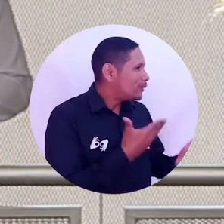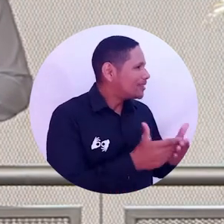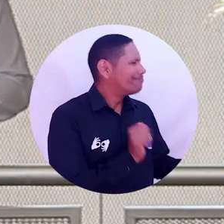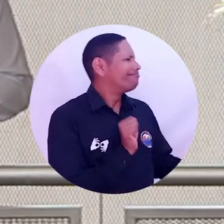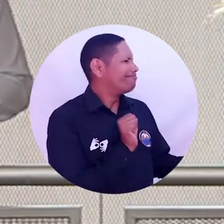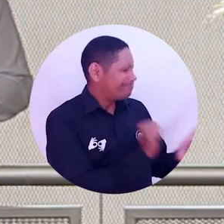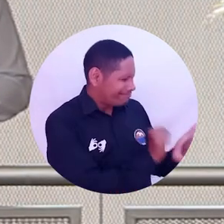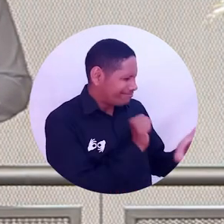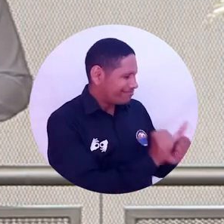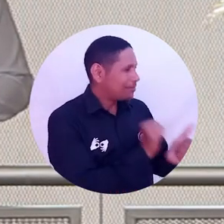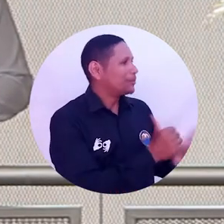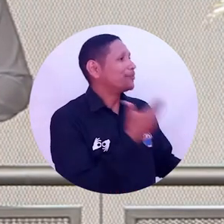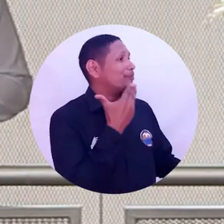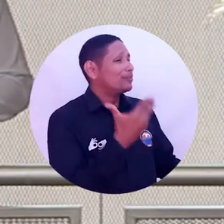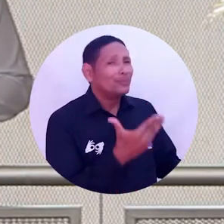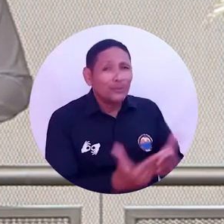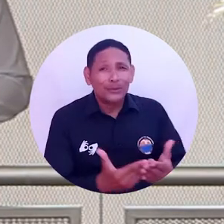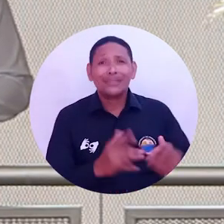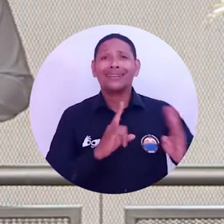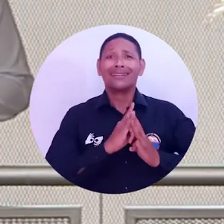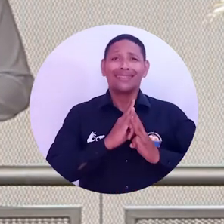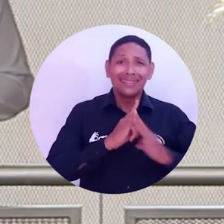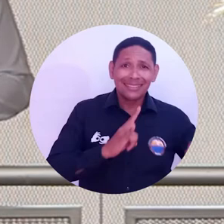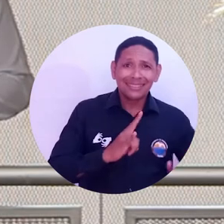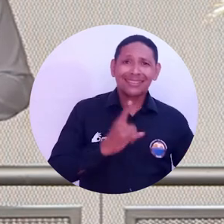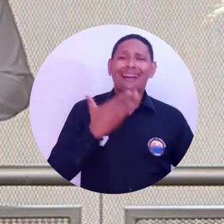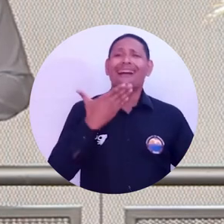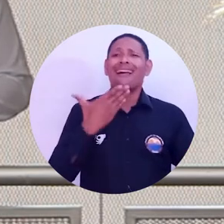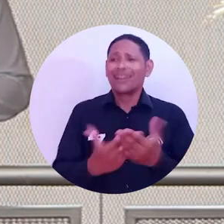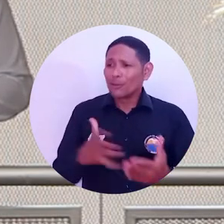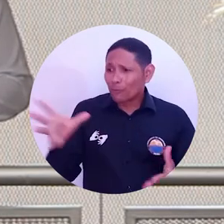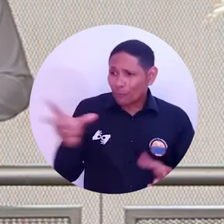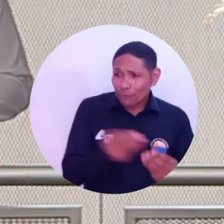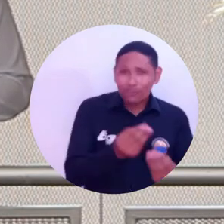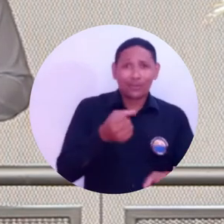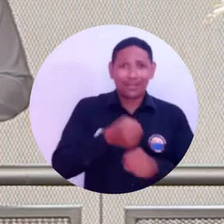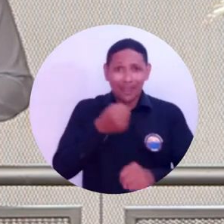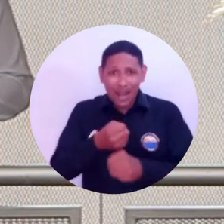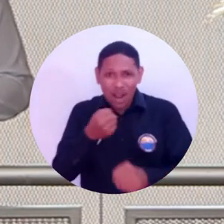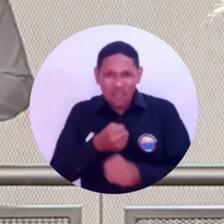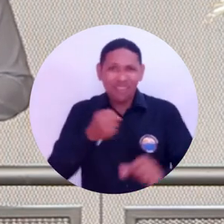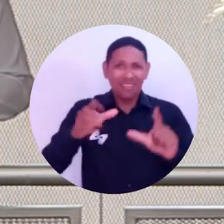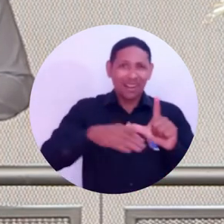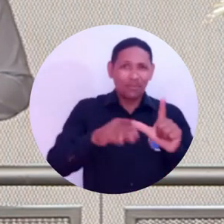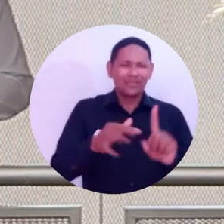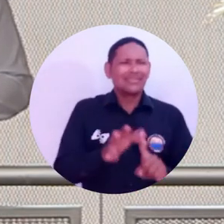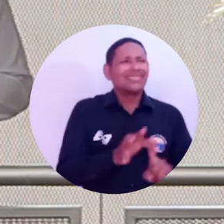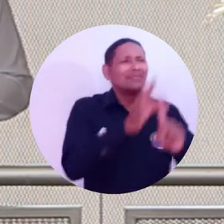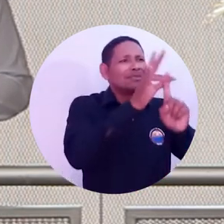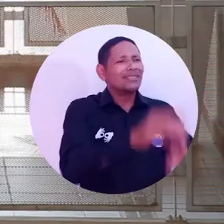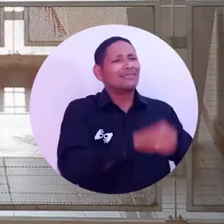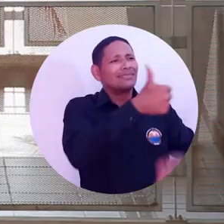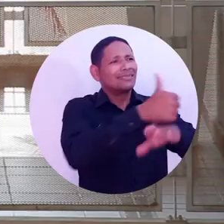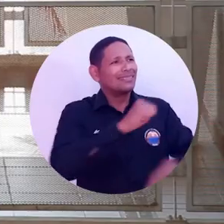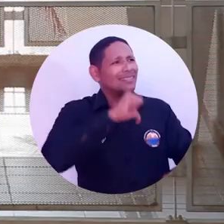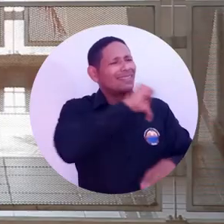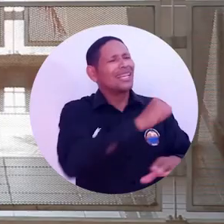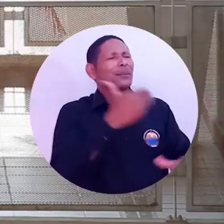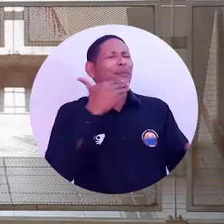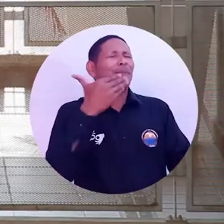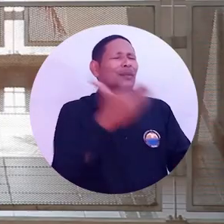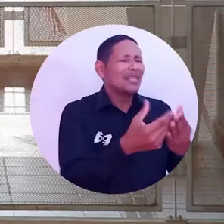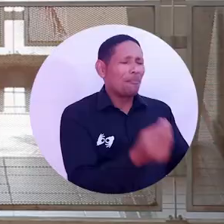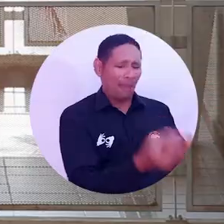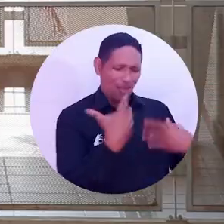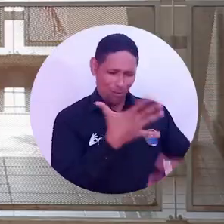del Campus TV. Gracias, Universidad del Magdalena. Gracias a todo el equipo de trabajo del Campus TV y, en especial, al rector Pablo Vera Salazar por darme la oportunidad